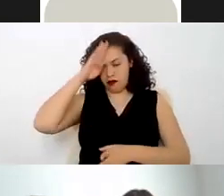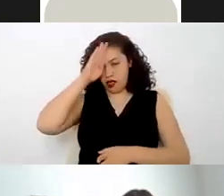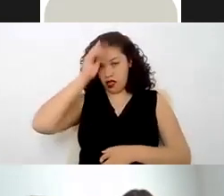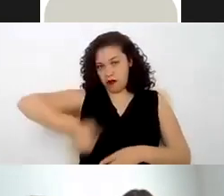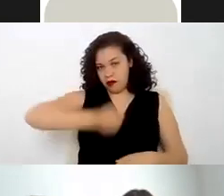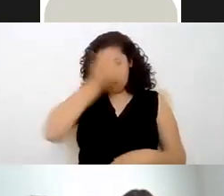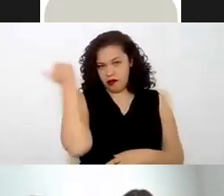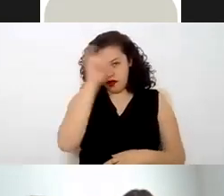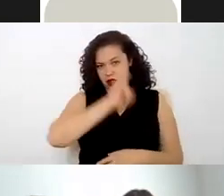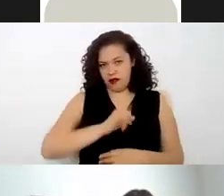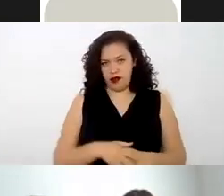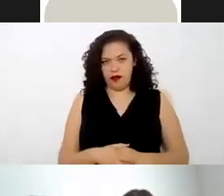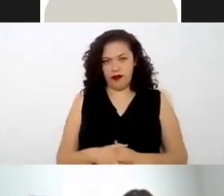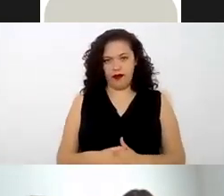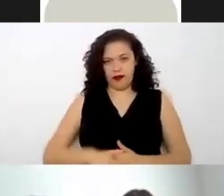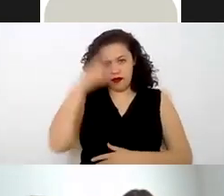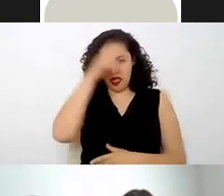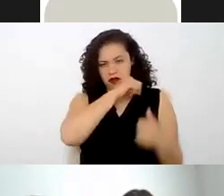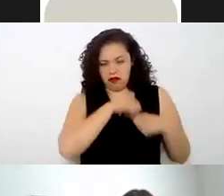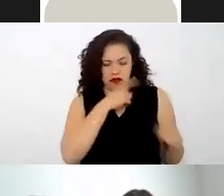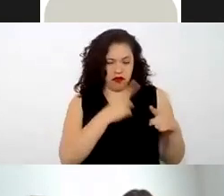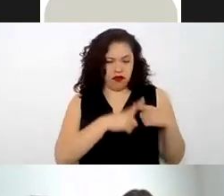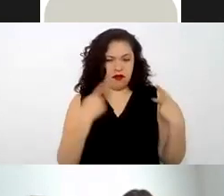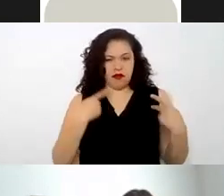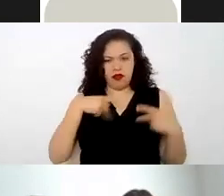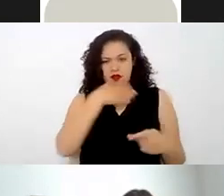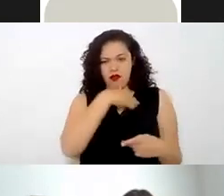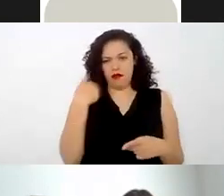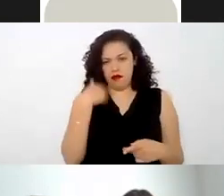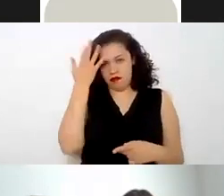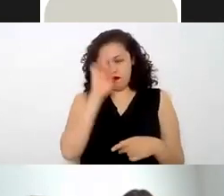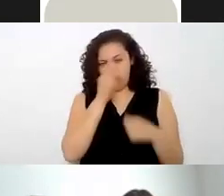cargo de quien vienen las órdenes entonces no solamente